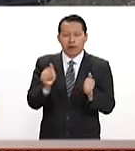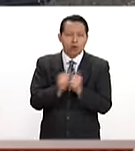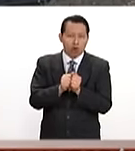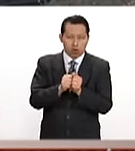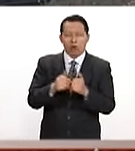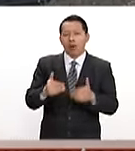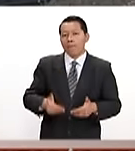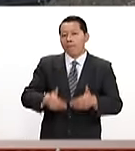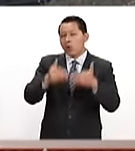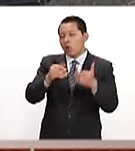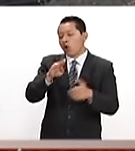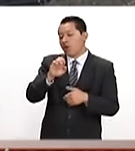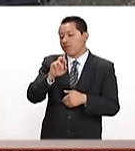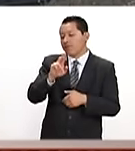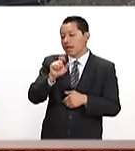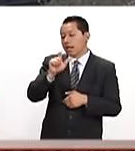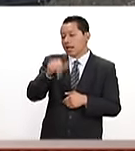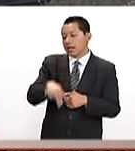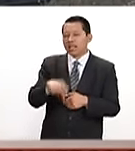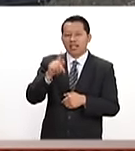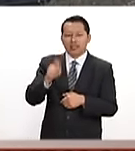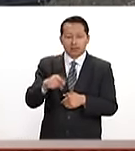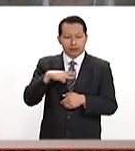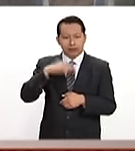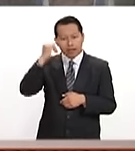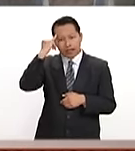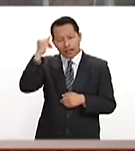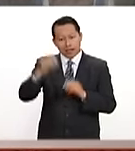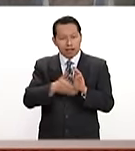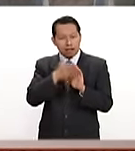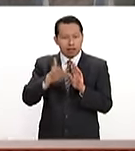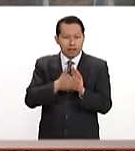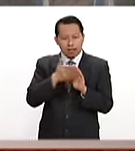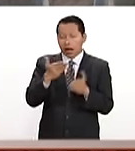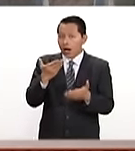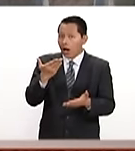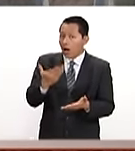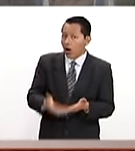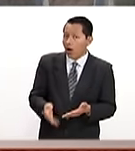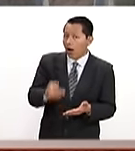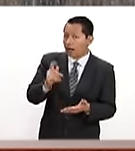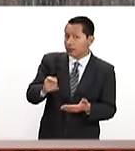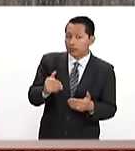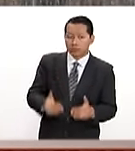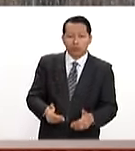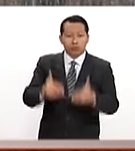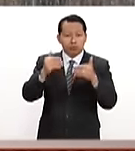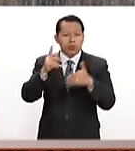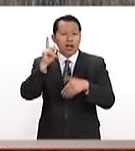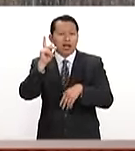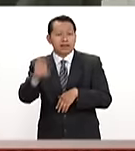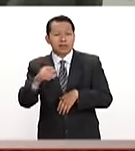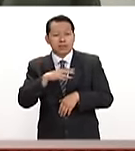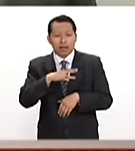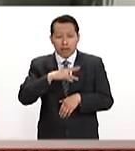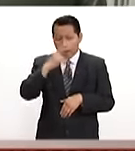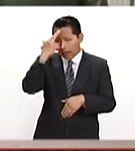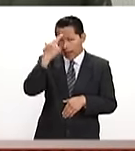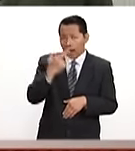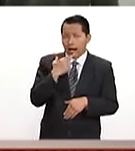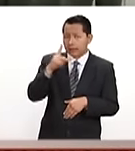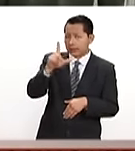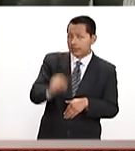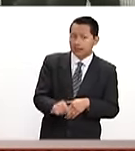Berlín, que tenía elementos de carácter ideológico. Ahora estamos frente a un muro que lo que expresa es el racismo y la